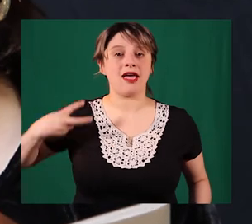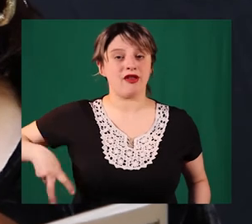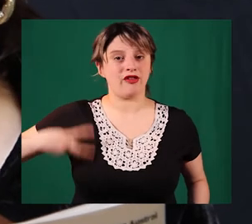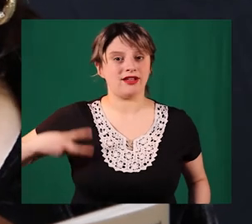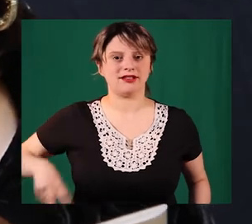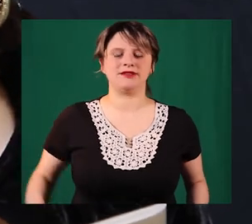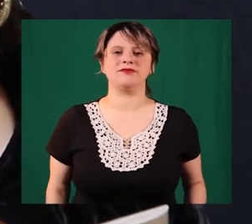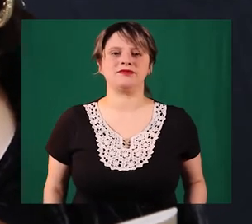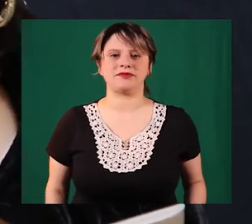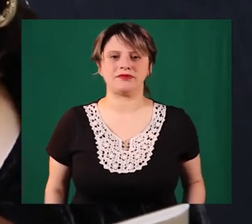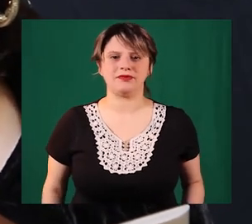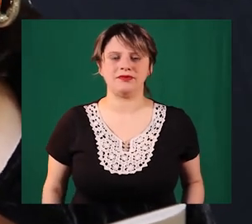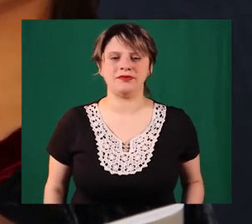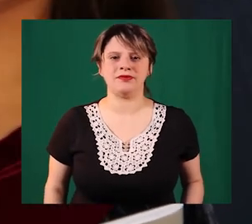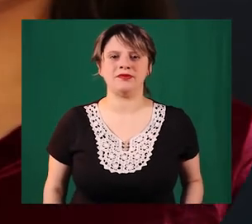actualizaciones de contenidos.